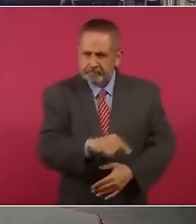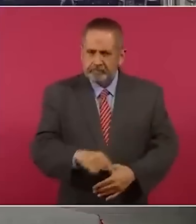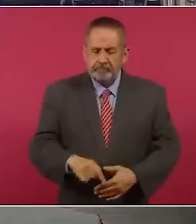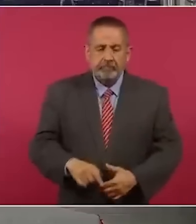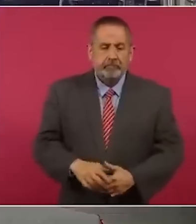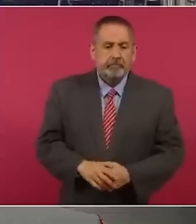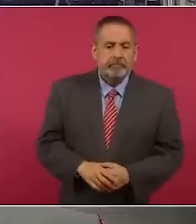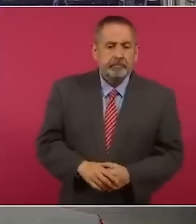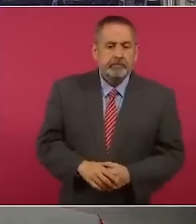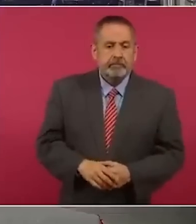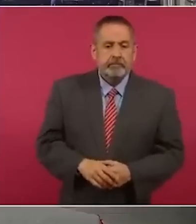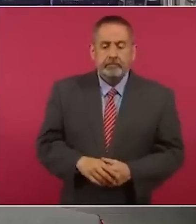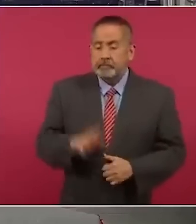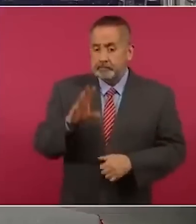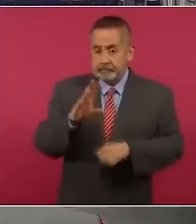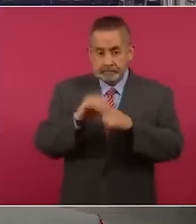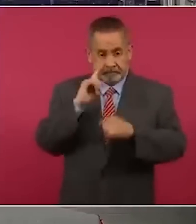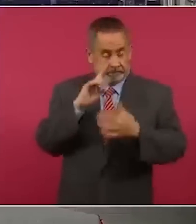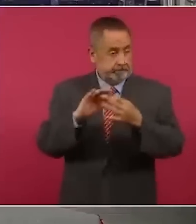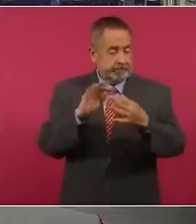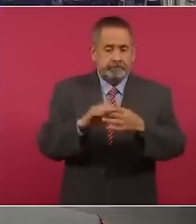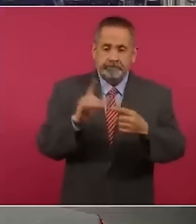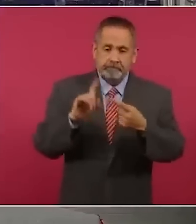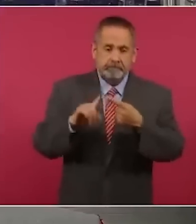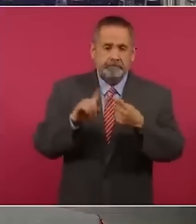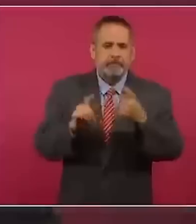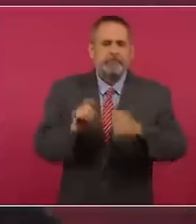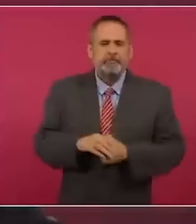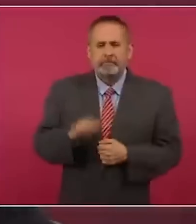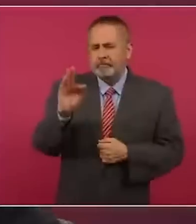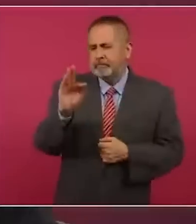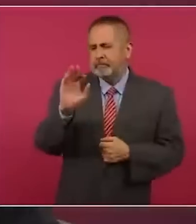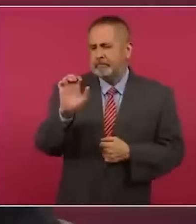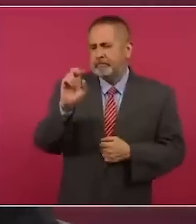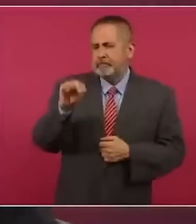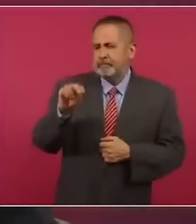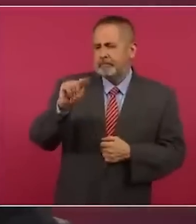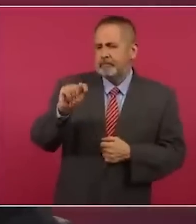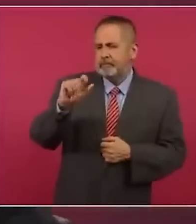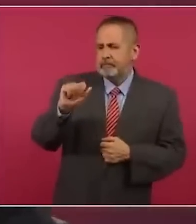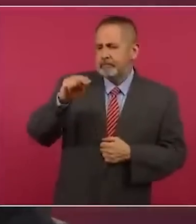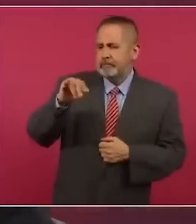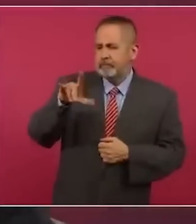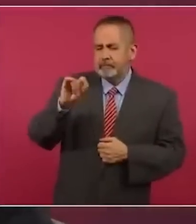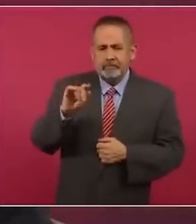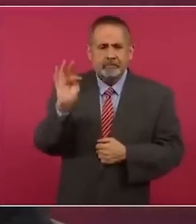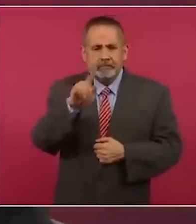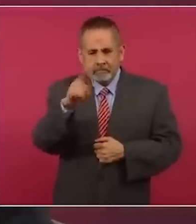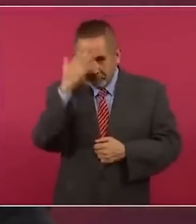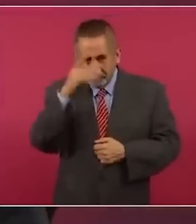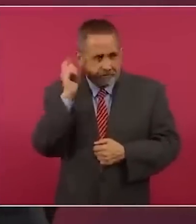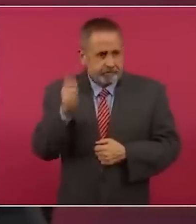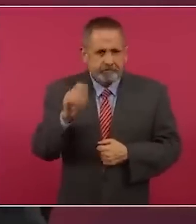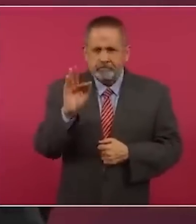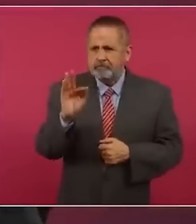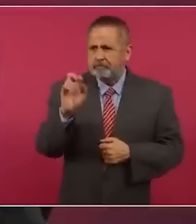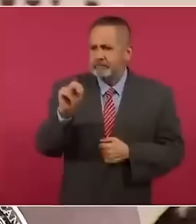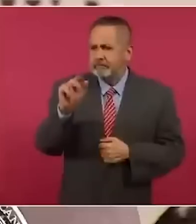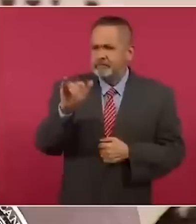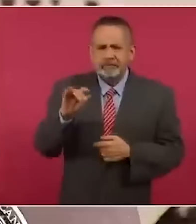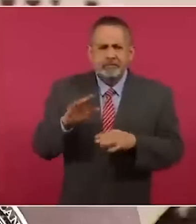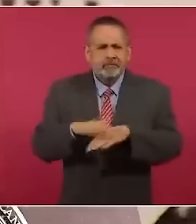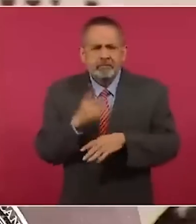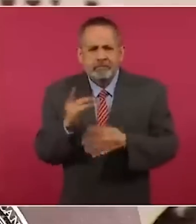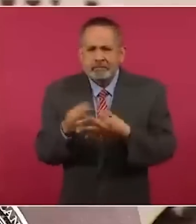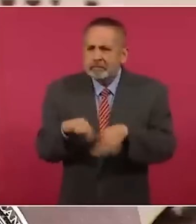Diría, si ustedes me lo permiten, en primer lugar, ¿qué es el fentanilo? Para quienes nos escuchan, ¿o